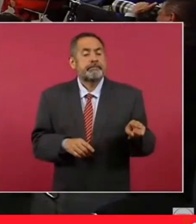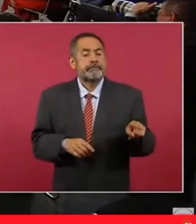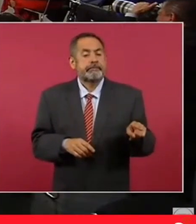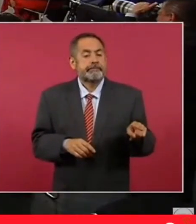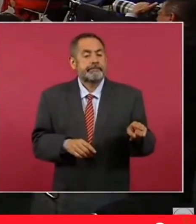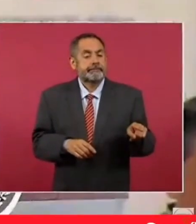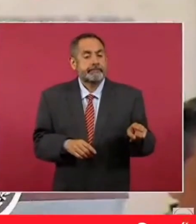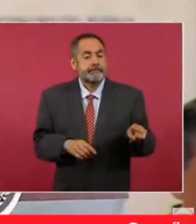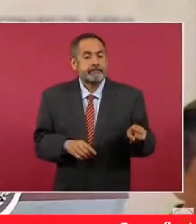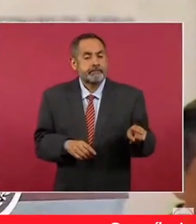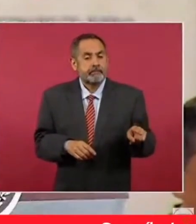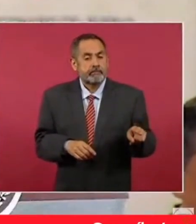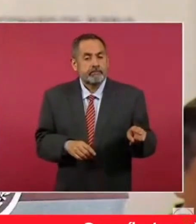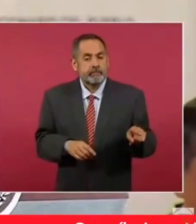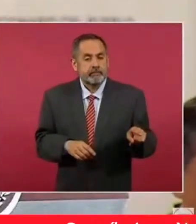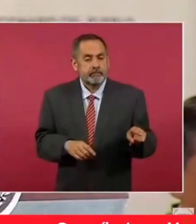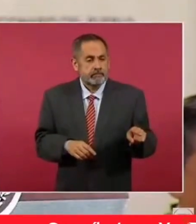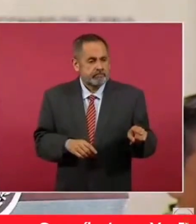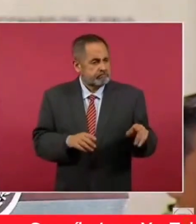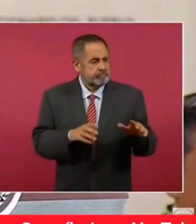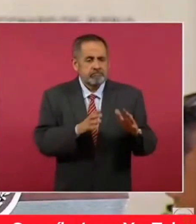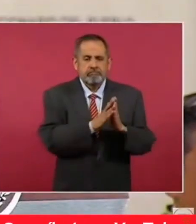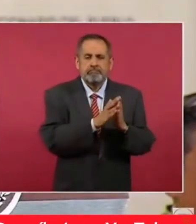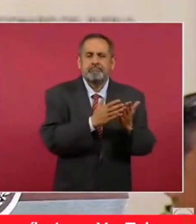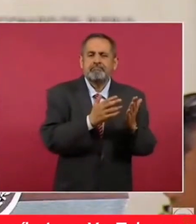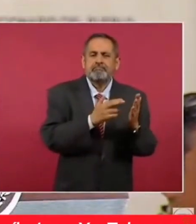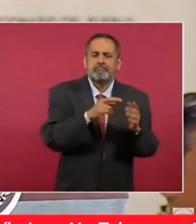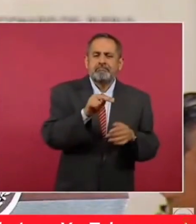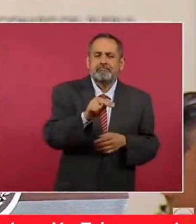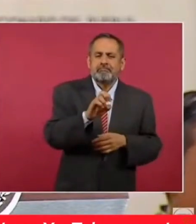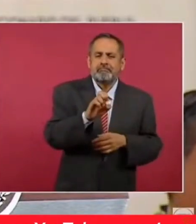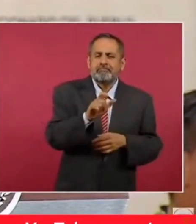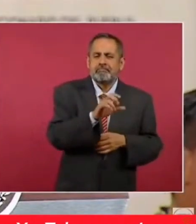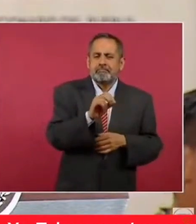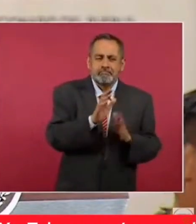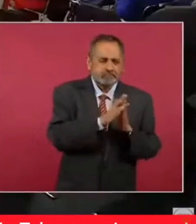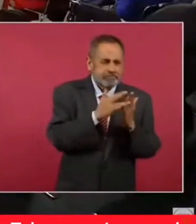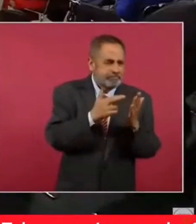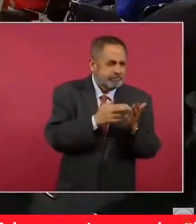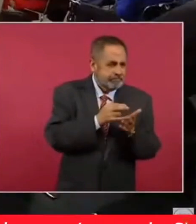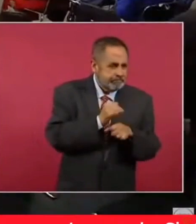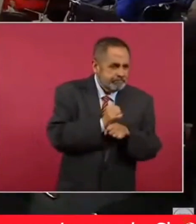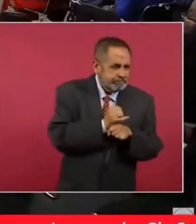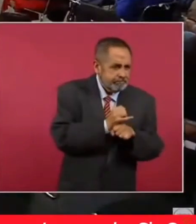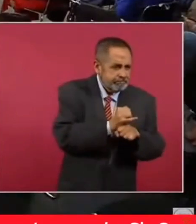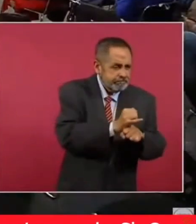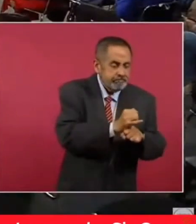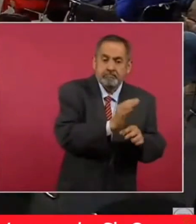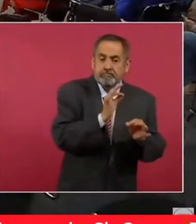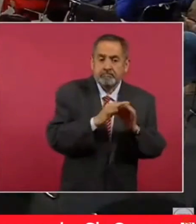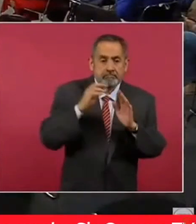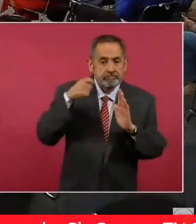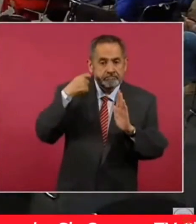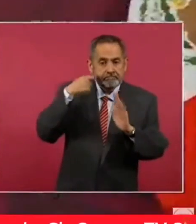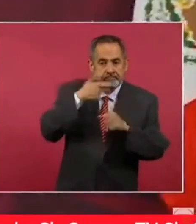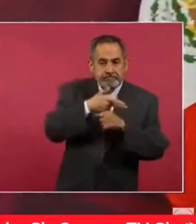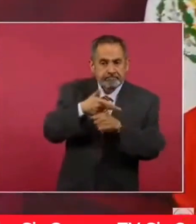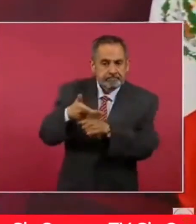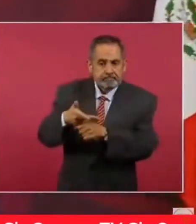de nexos y el reportaje